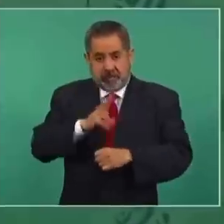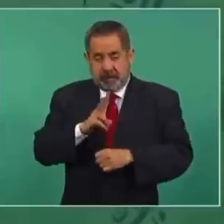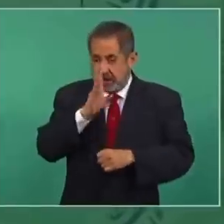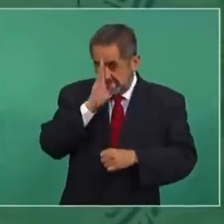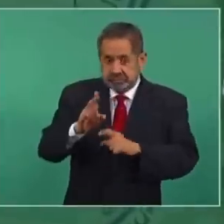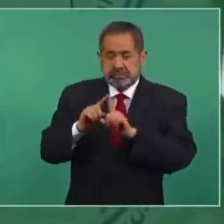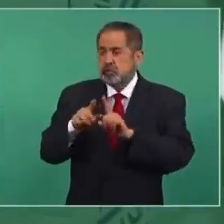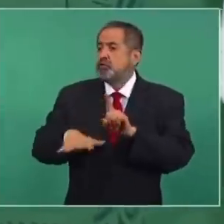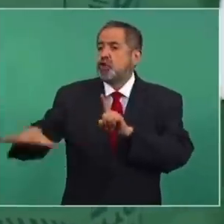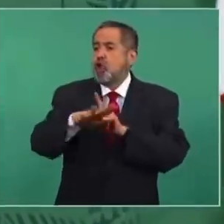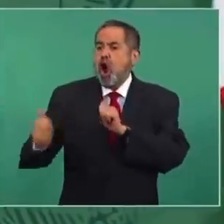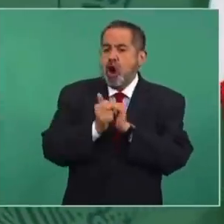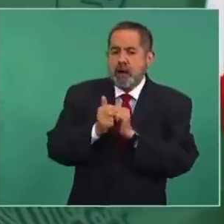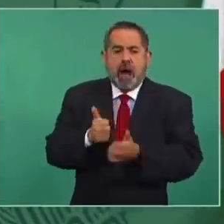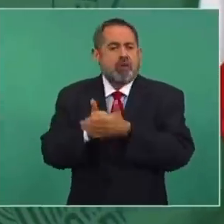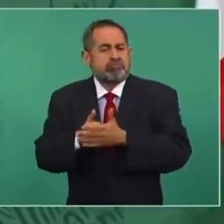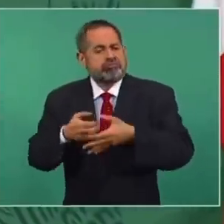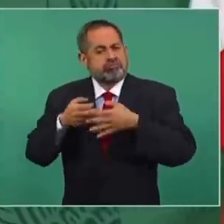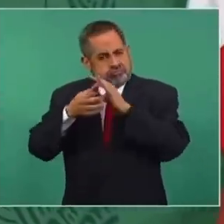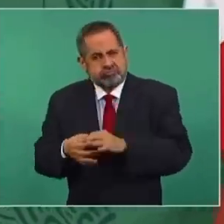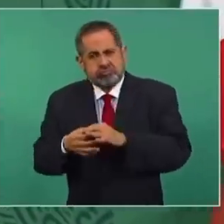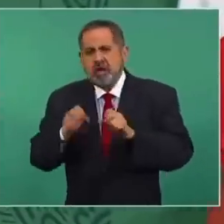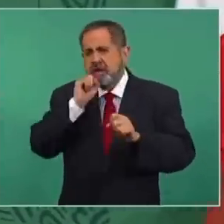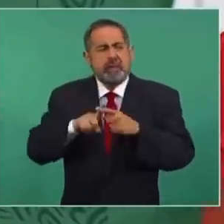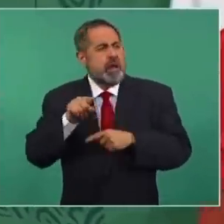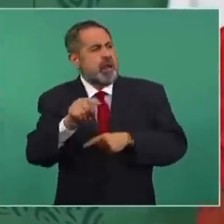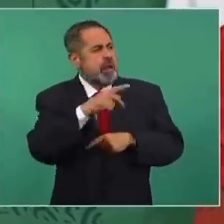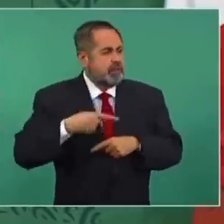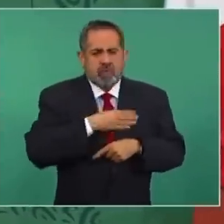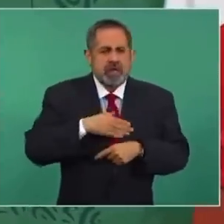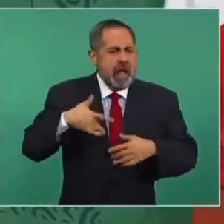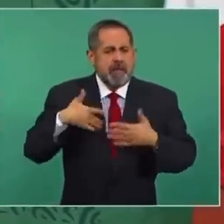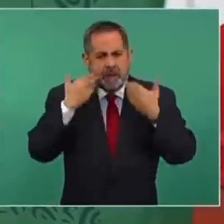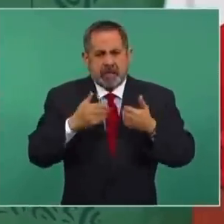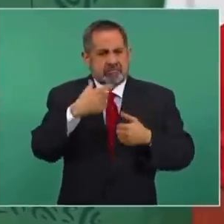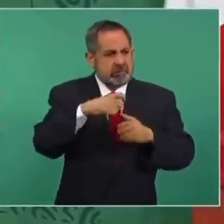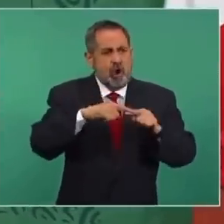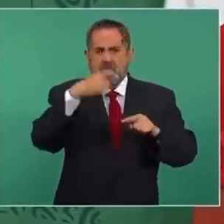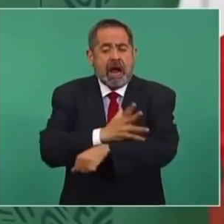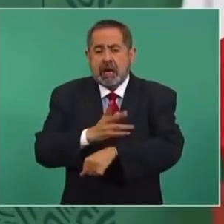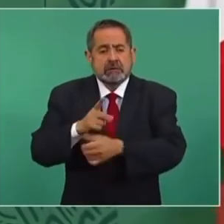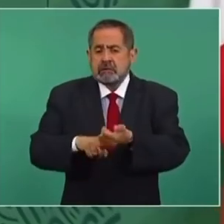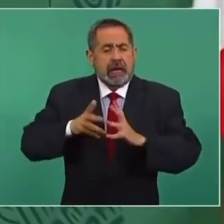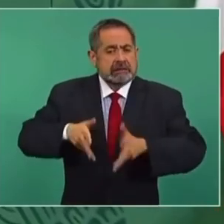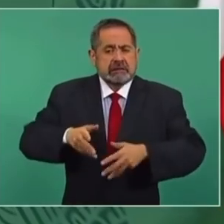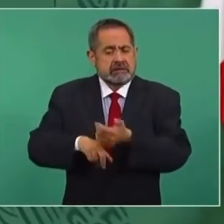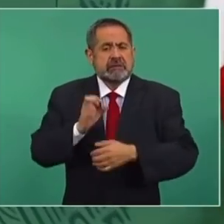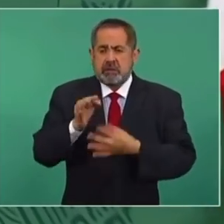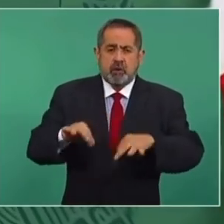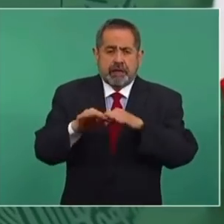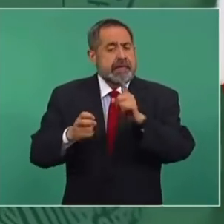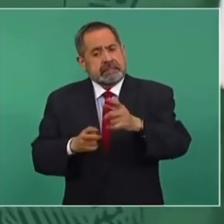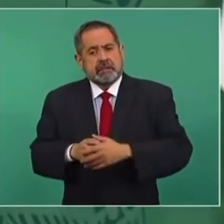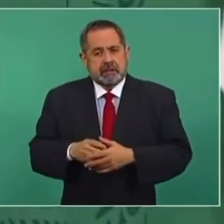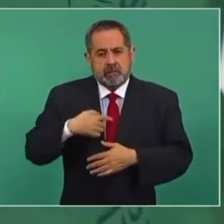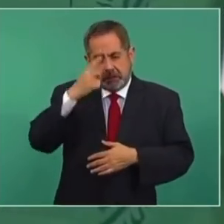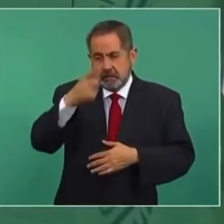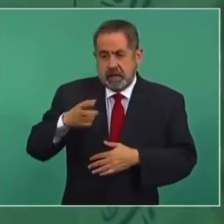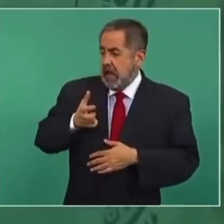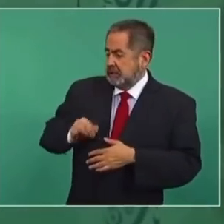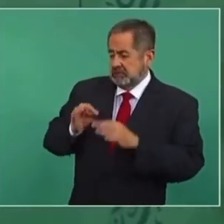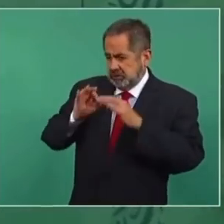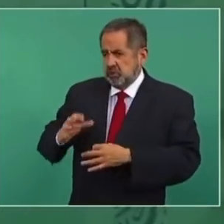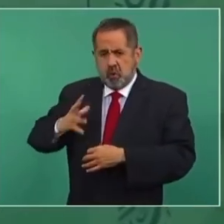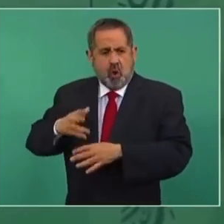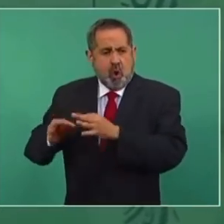solo de los de abajo, sino también de gente buena, sensible, humana, de la clase media y alta. Y con eso dije, basta para enfrentar